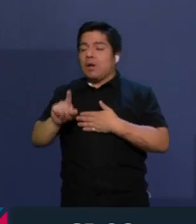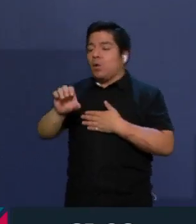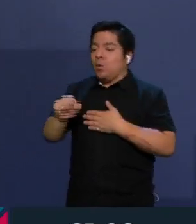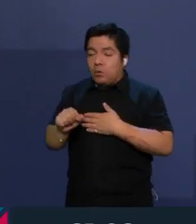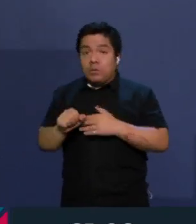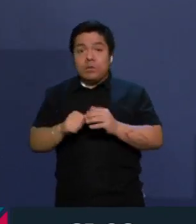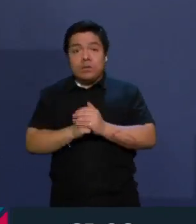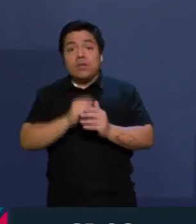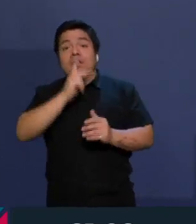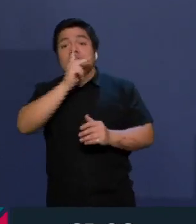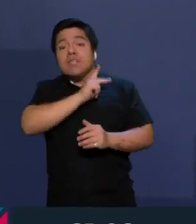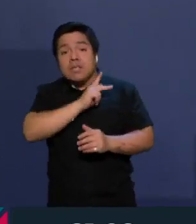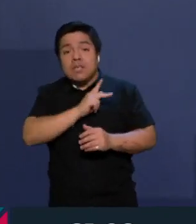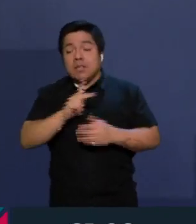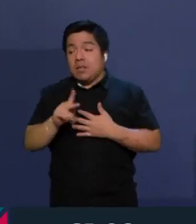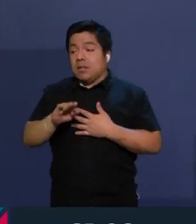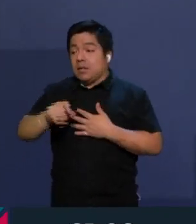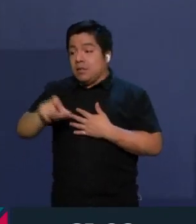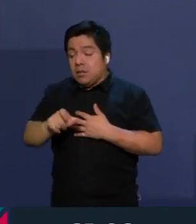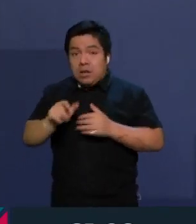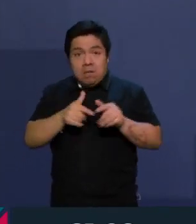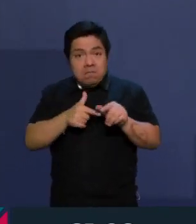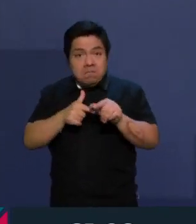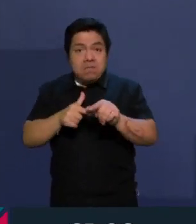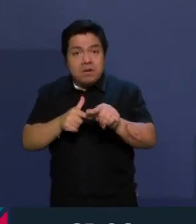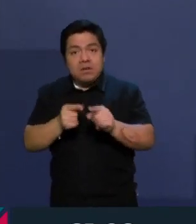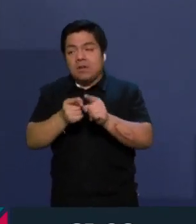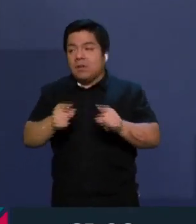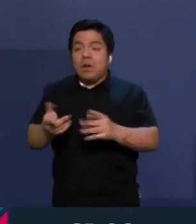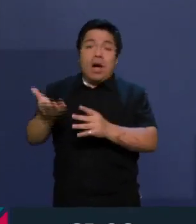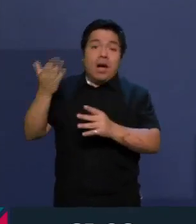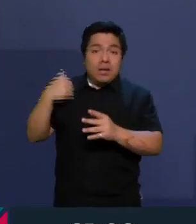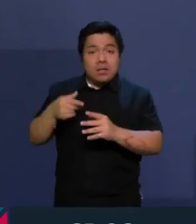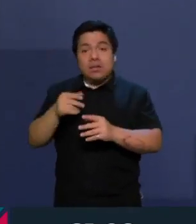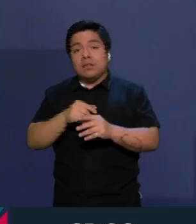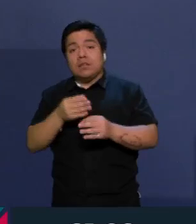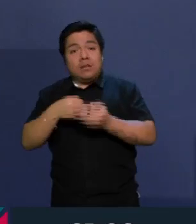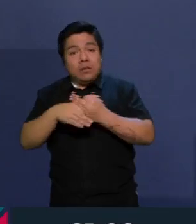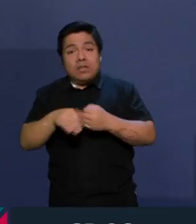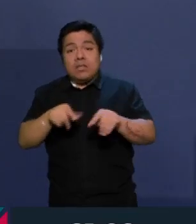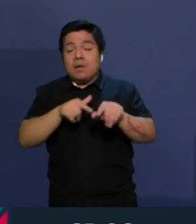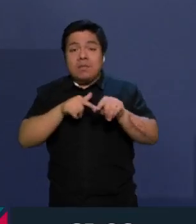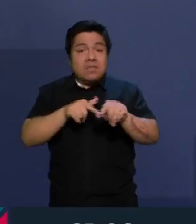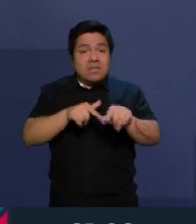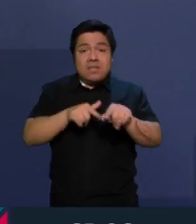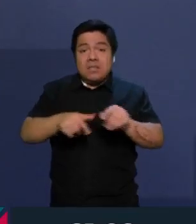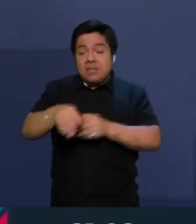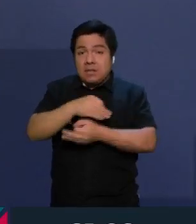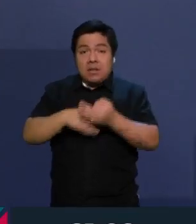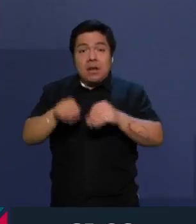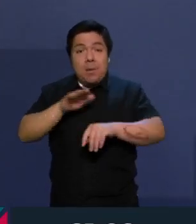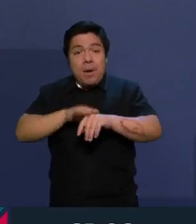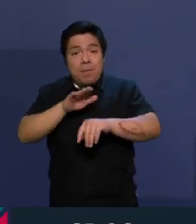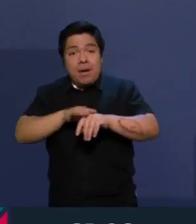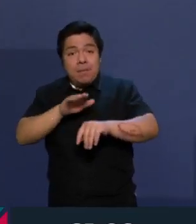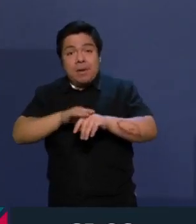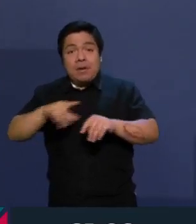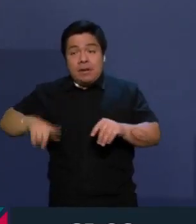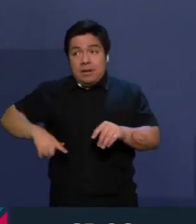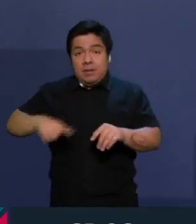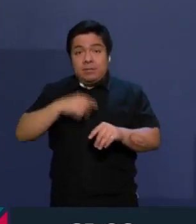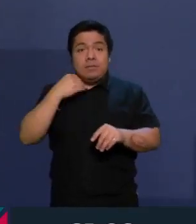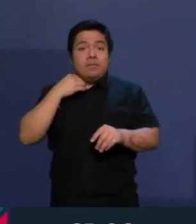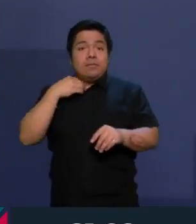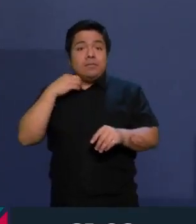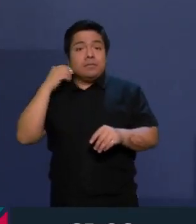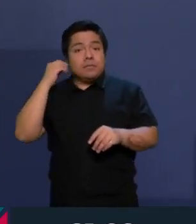Pero los mexicanos fue una palanca de desarrollo durante prácticamente todo el siglo pasado, hoy sigue siendo una gran fuente de ingresos para las arcas públicas. Y